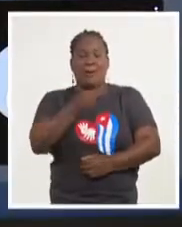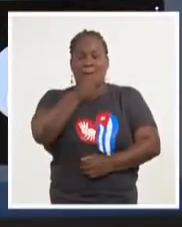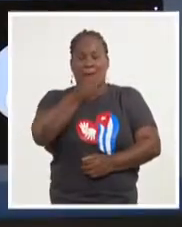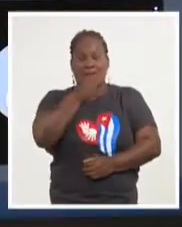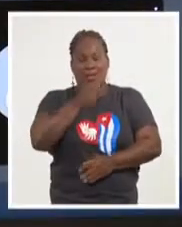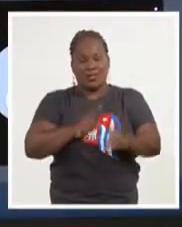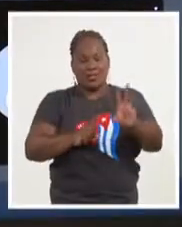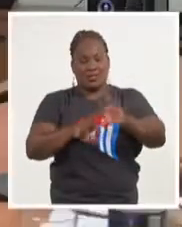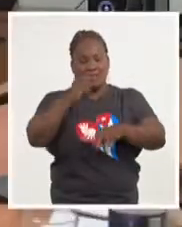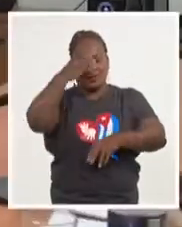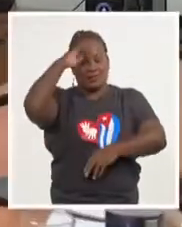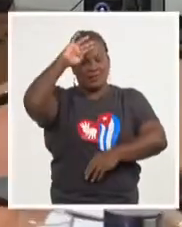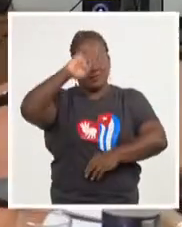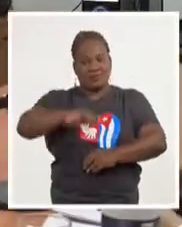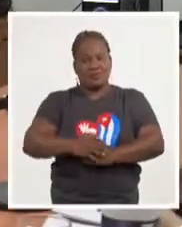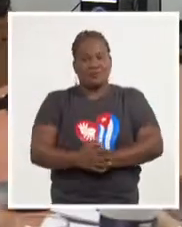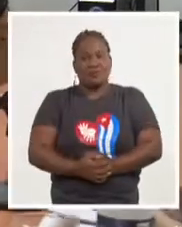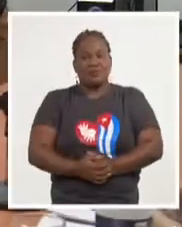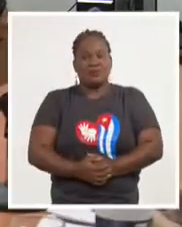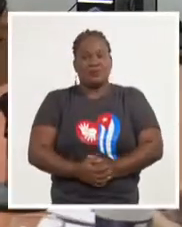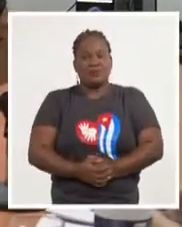Rivalta, Sistema Informativo de la Televisión Cubana.